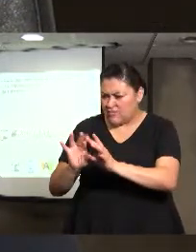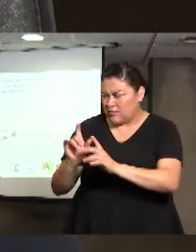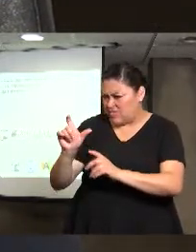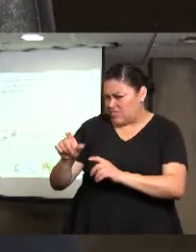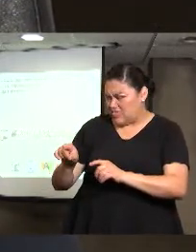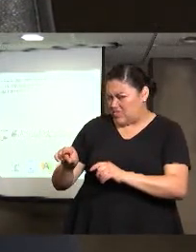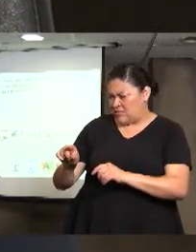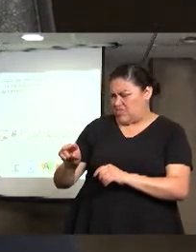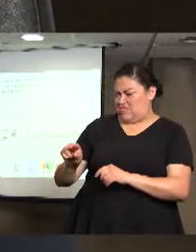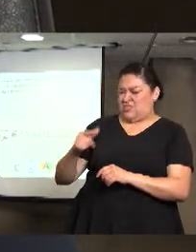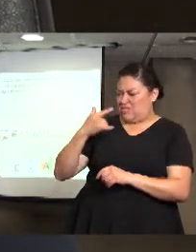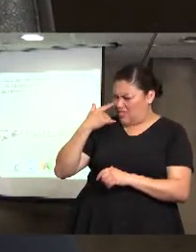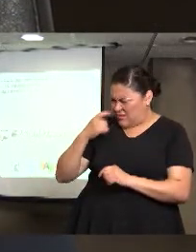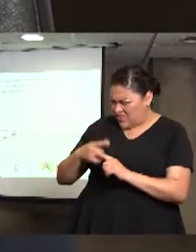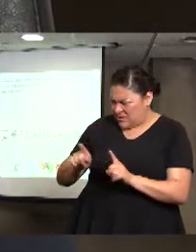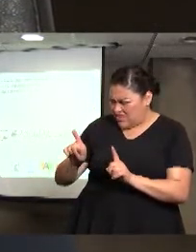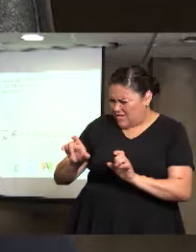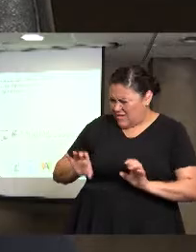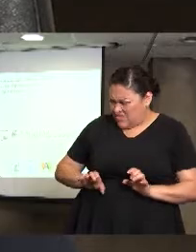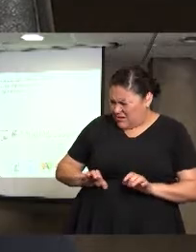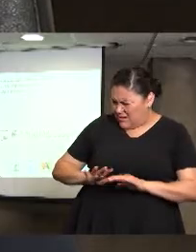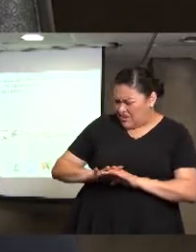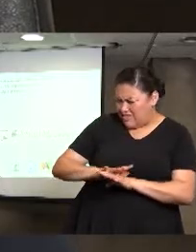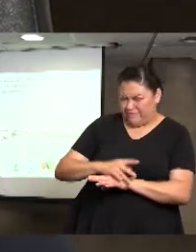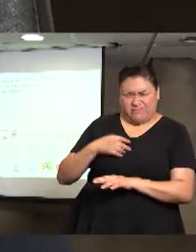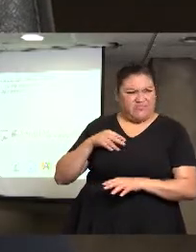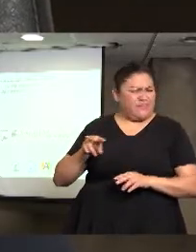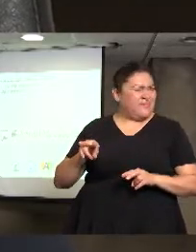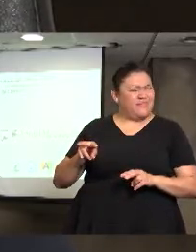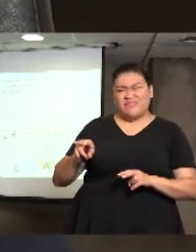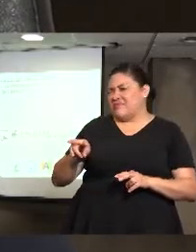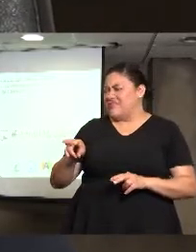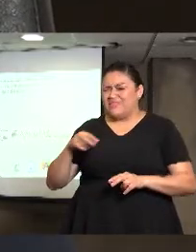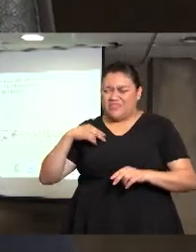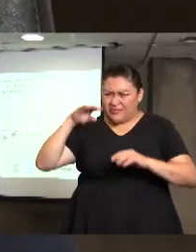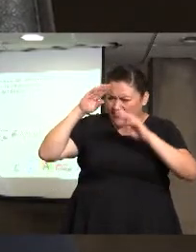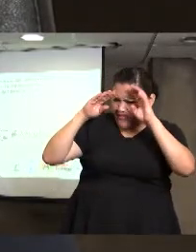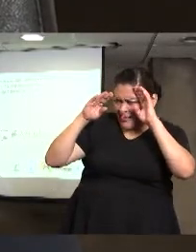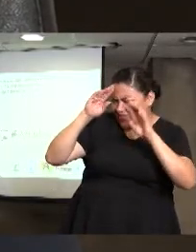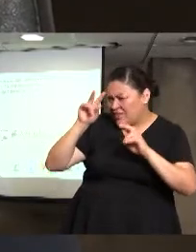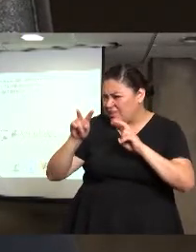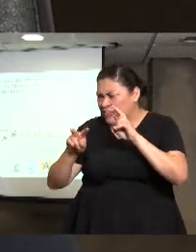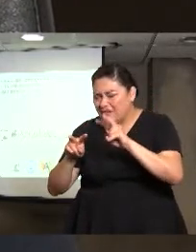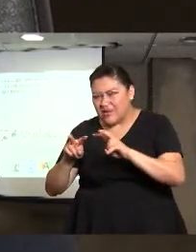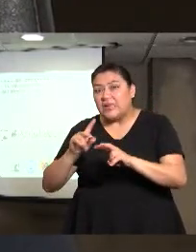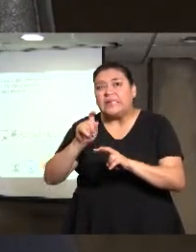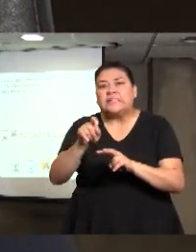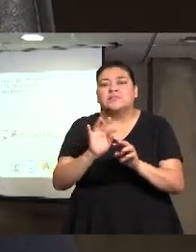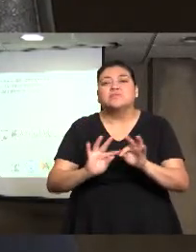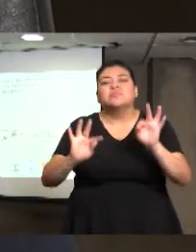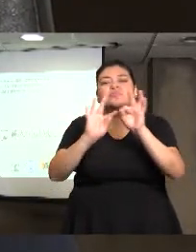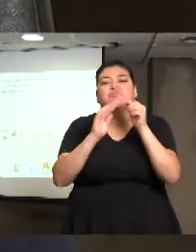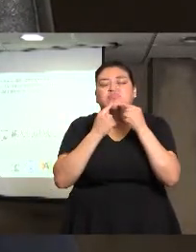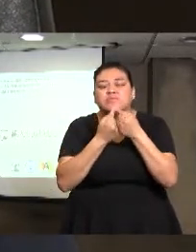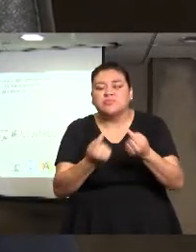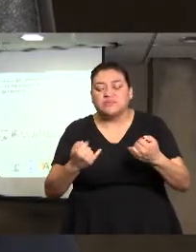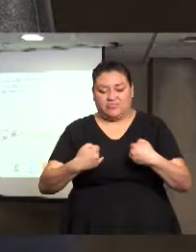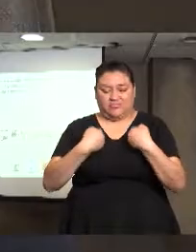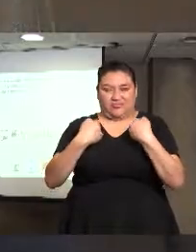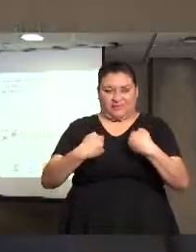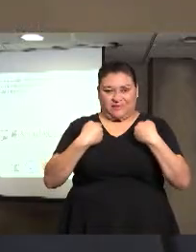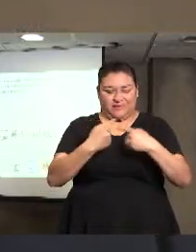diferente que observemos en cualquiera de los integrantes de la familia, por supuesto, poniendo mayor atención a nuestros niños, niñas y adolescentes,